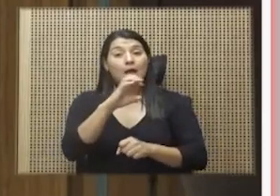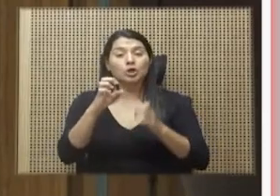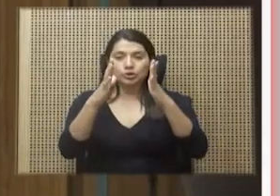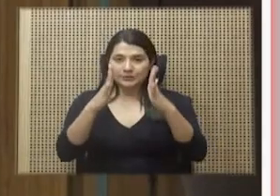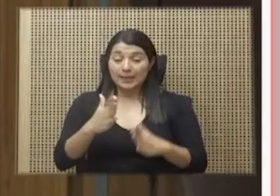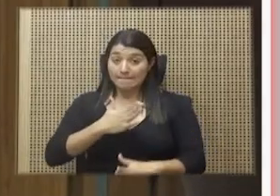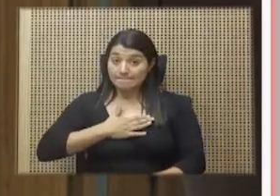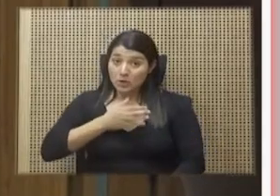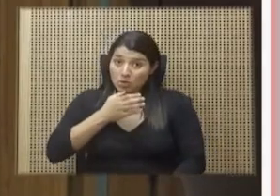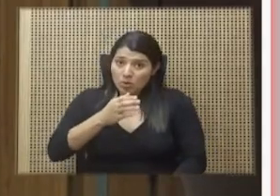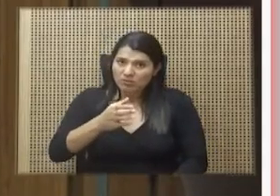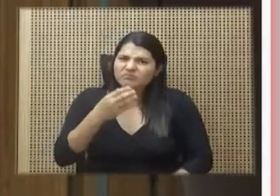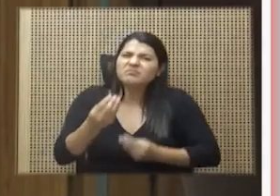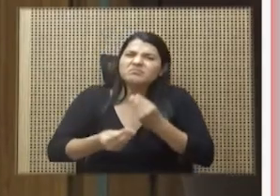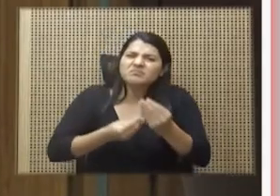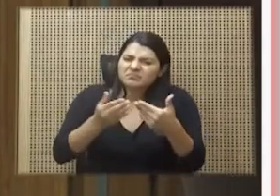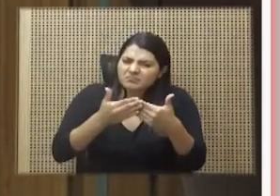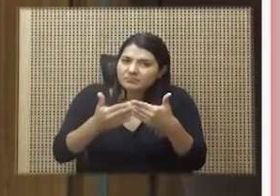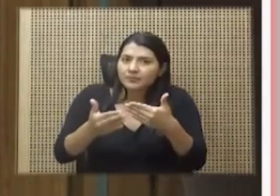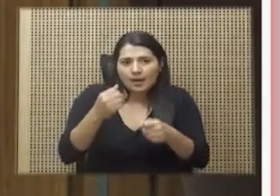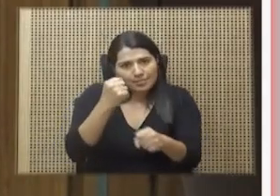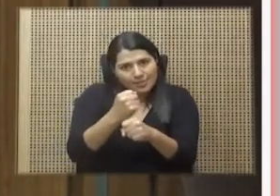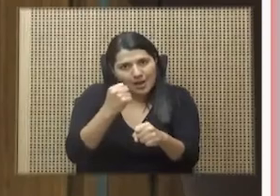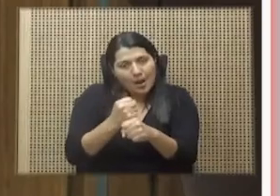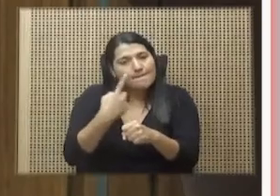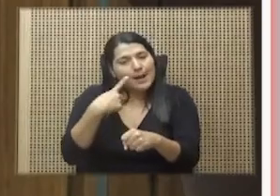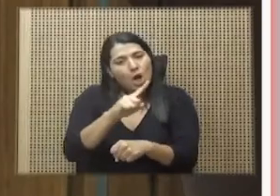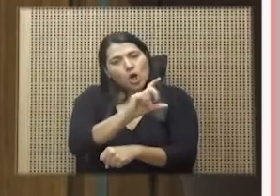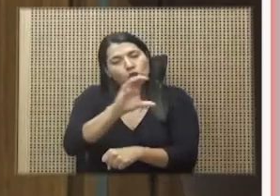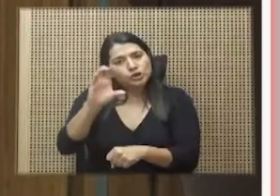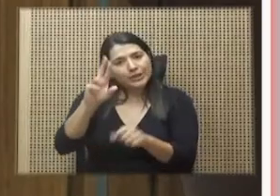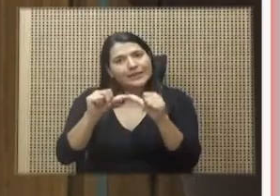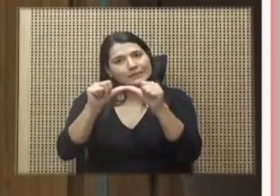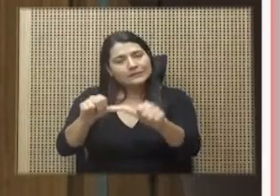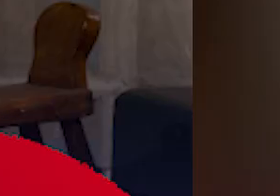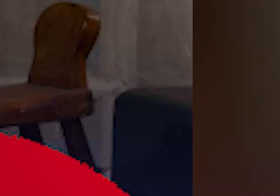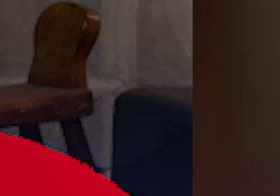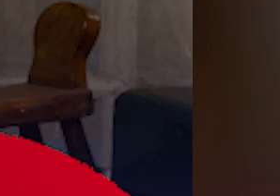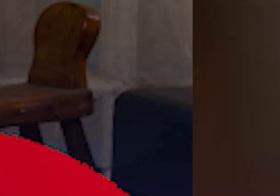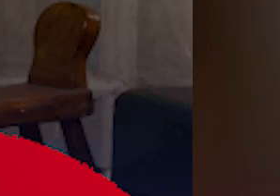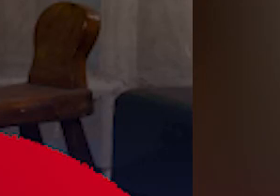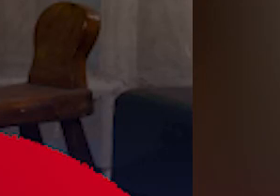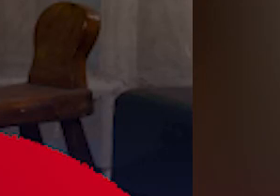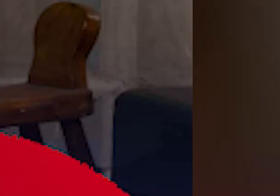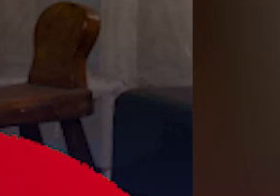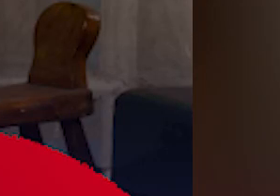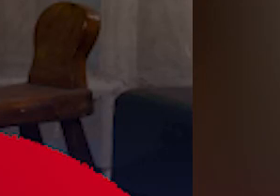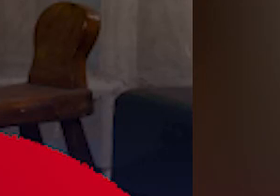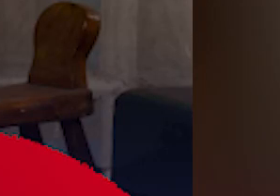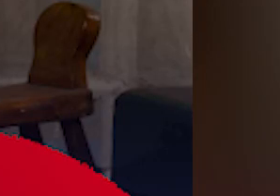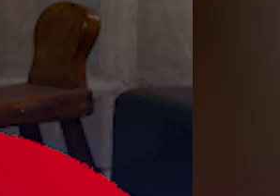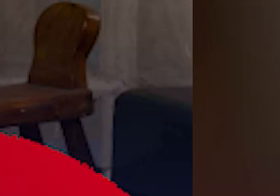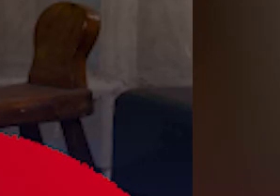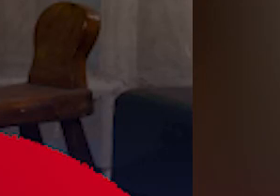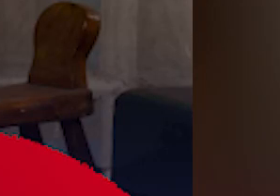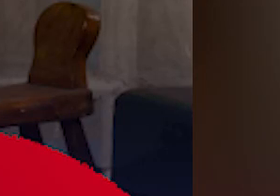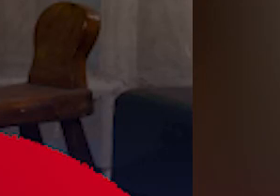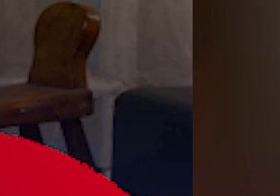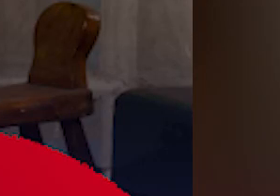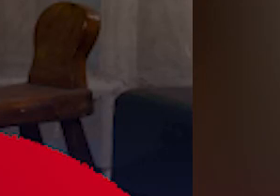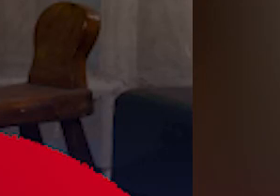pongámonos a trabajar para sacar a Costa Rica adelante. Muchísimas gracias. Junta de Protección Social. Jugar